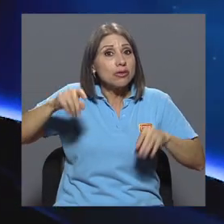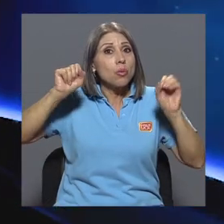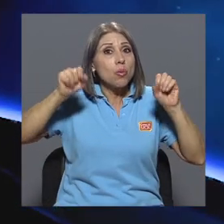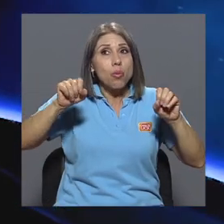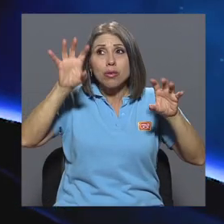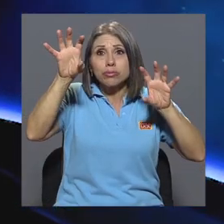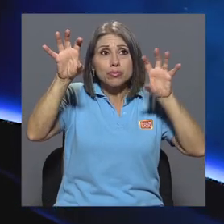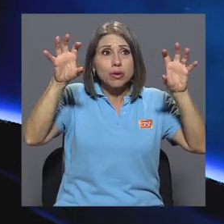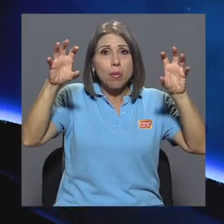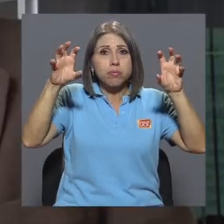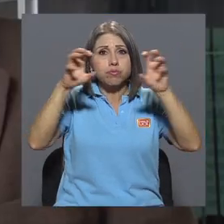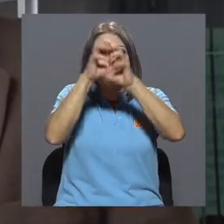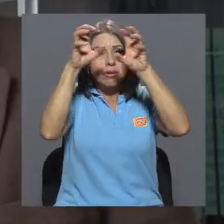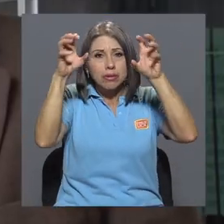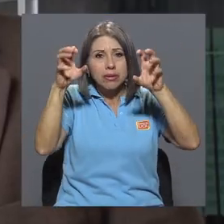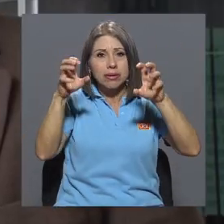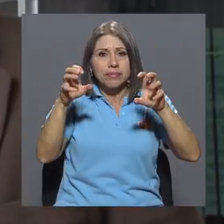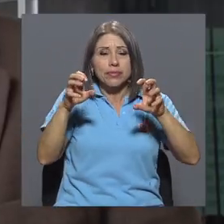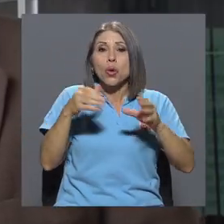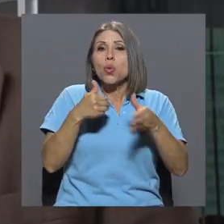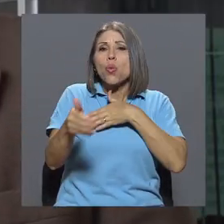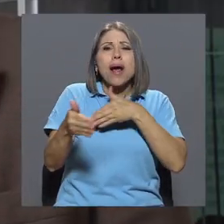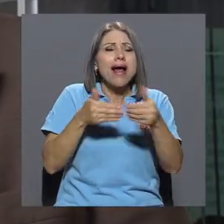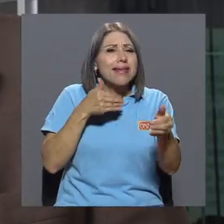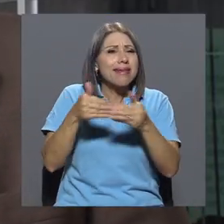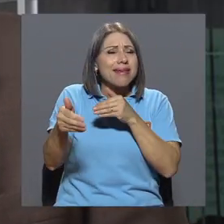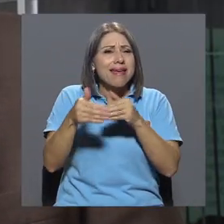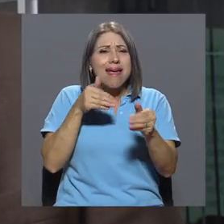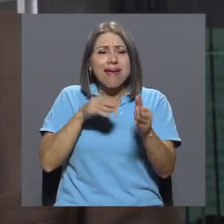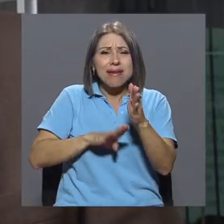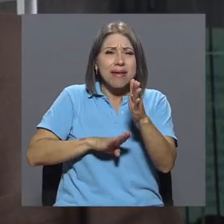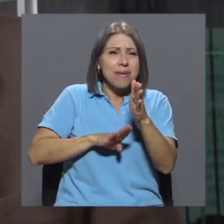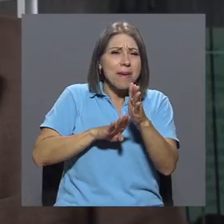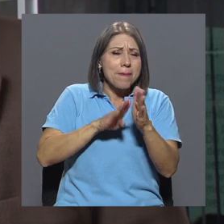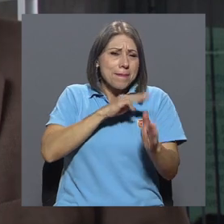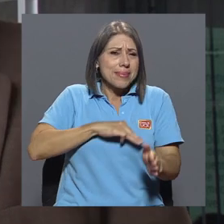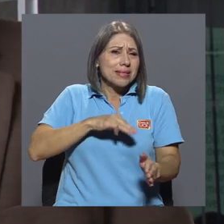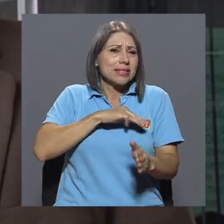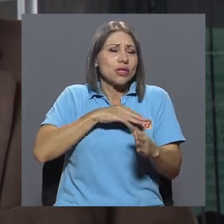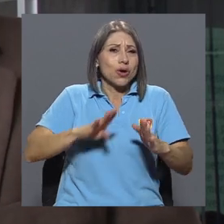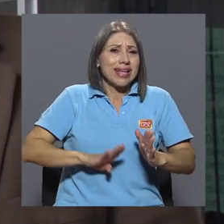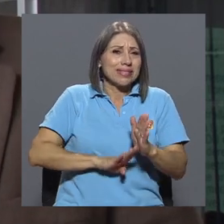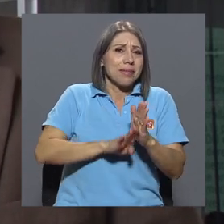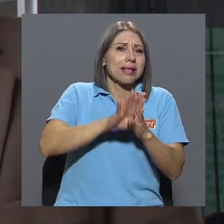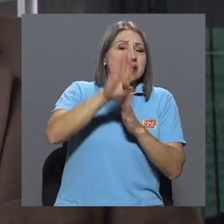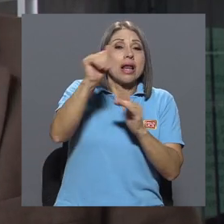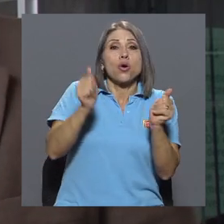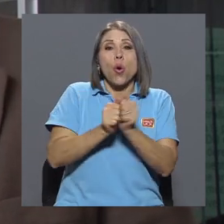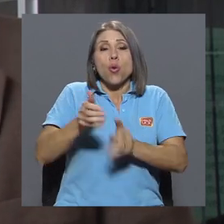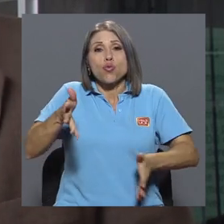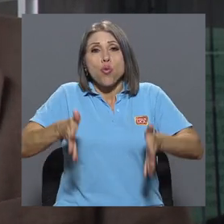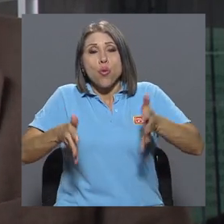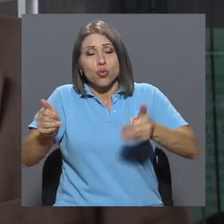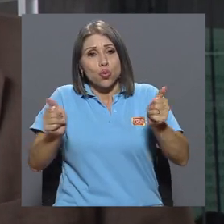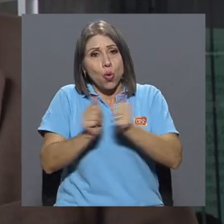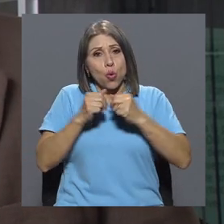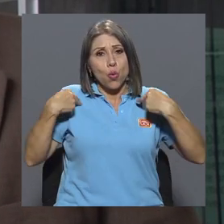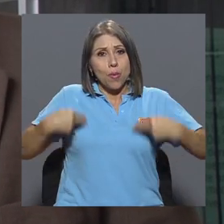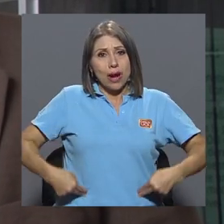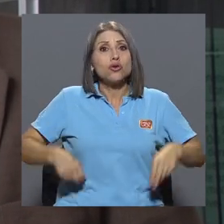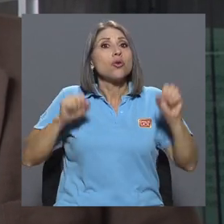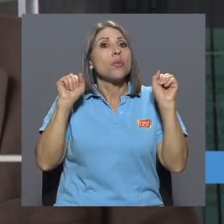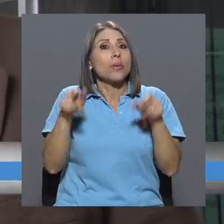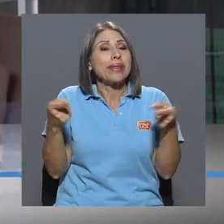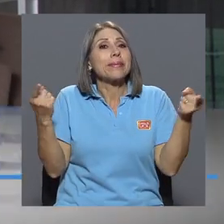Cualquier misión espacial que se haga, ya sea robótica o con seres humanos, tiene riesgo de colisión.